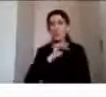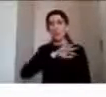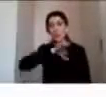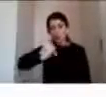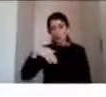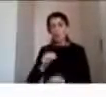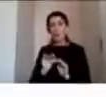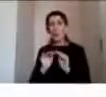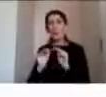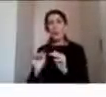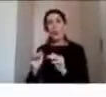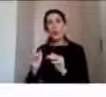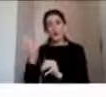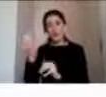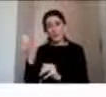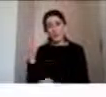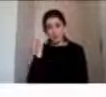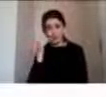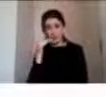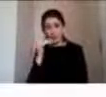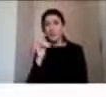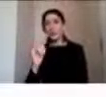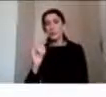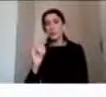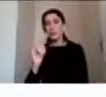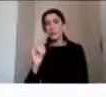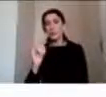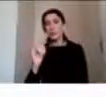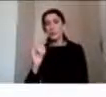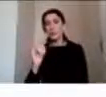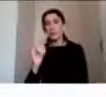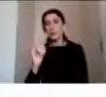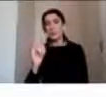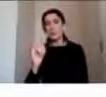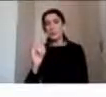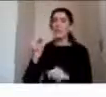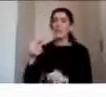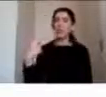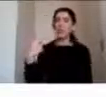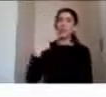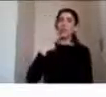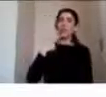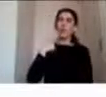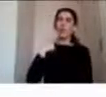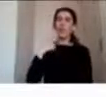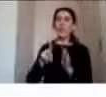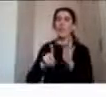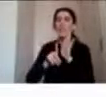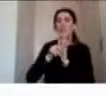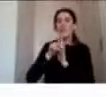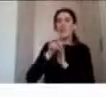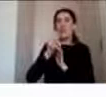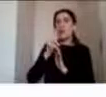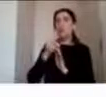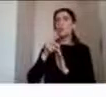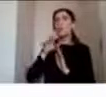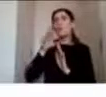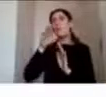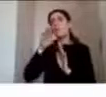sino que también a su familia para que esas consecuencias tengan el menor impacto posible en la vida de cada uno de ellos